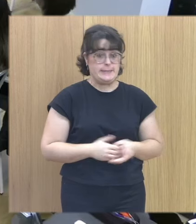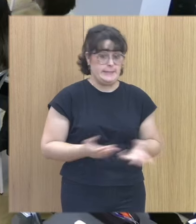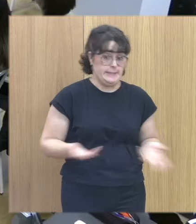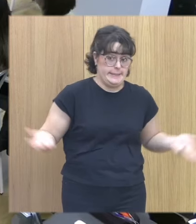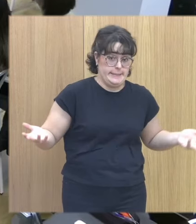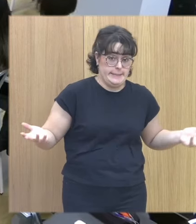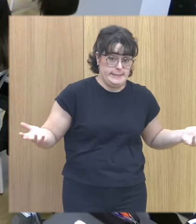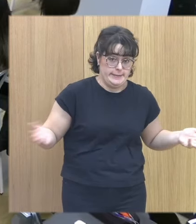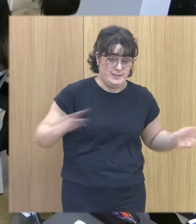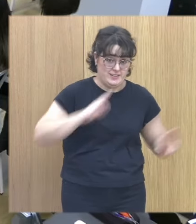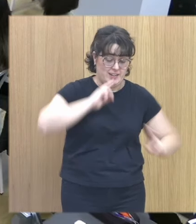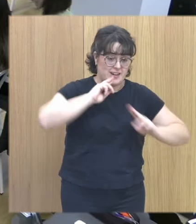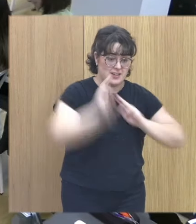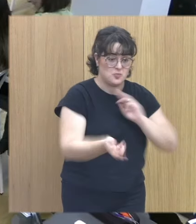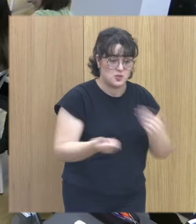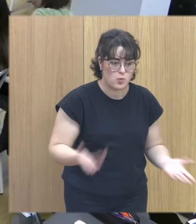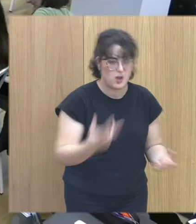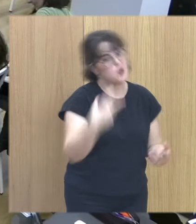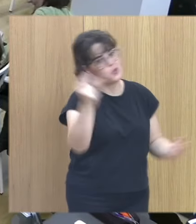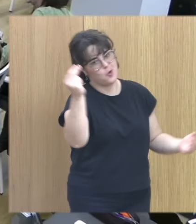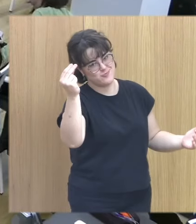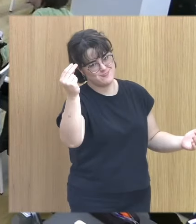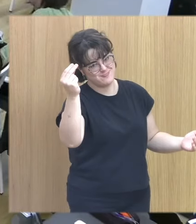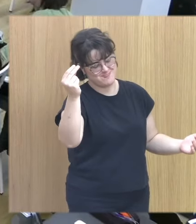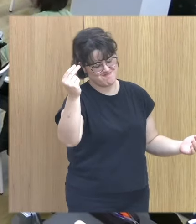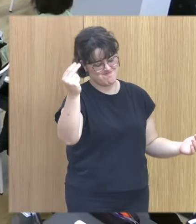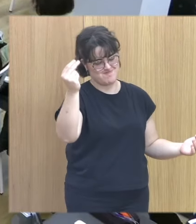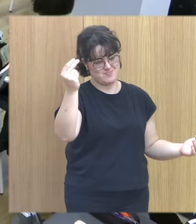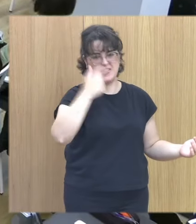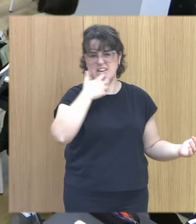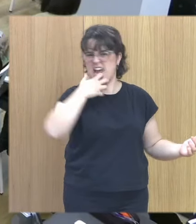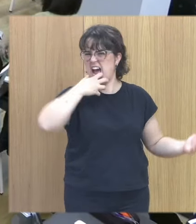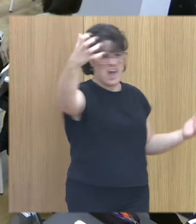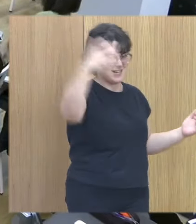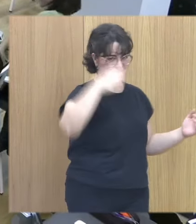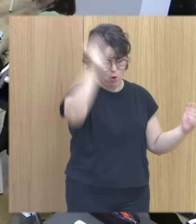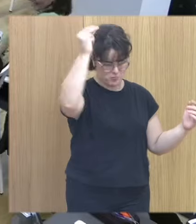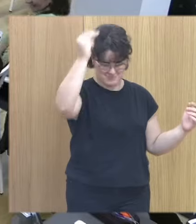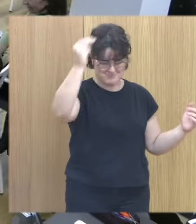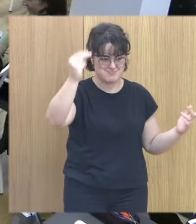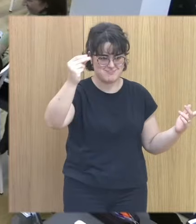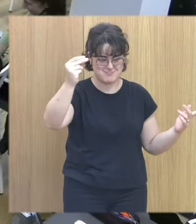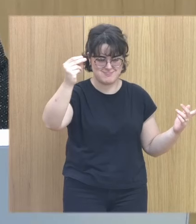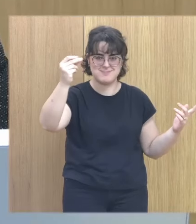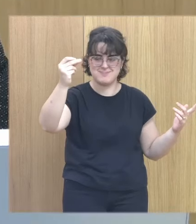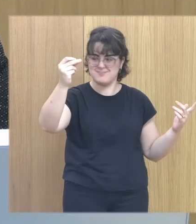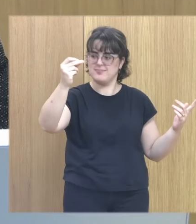La respuesta sería un no que te diría a gritos me